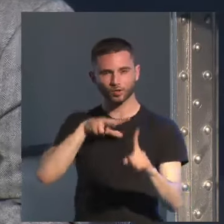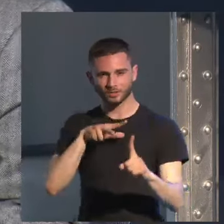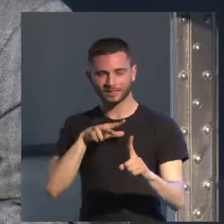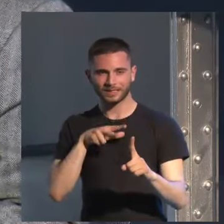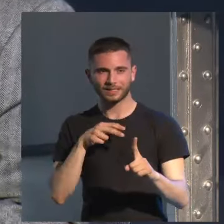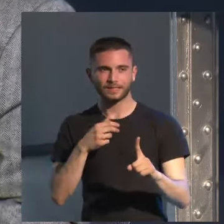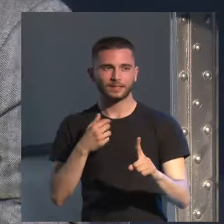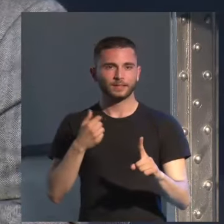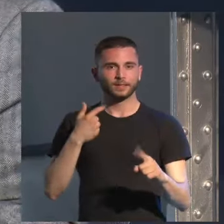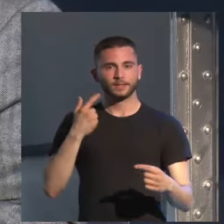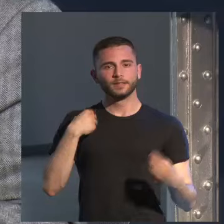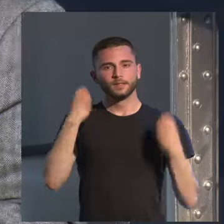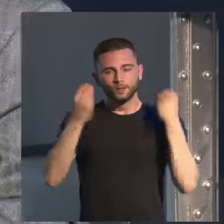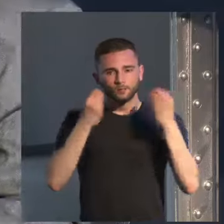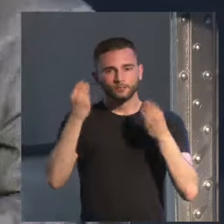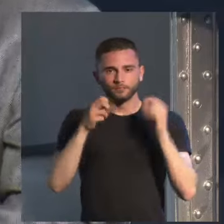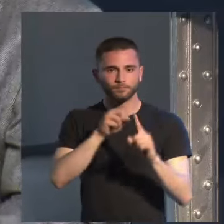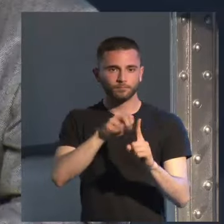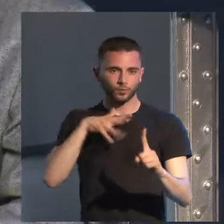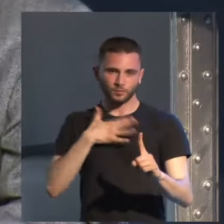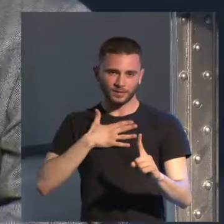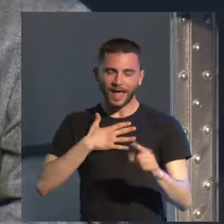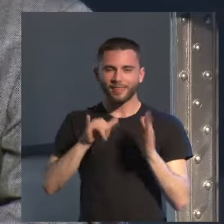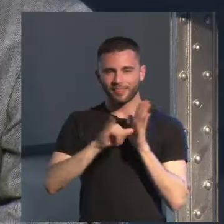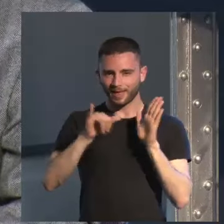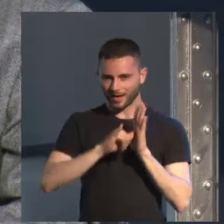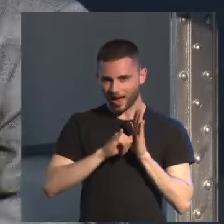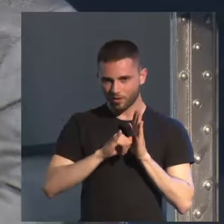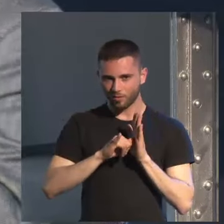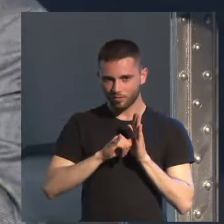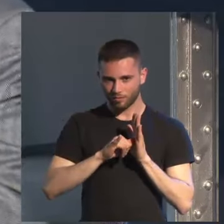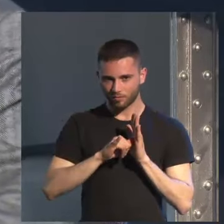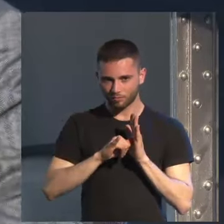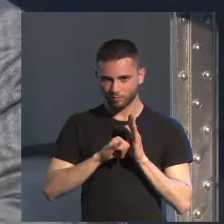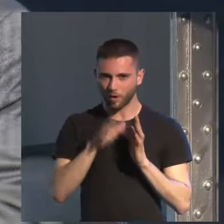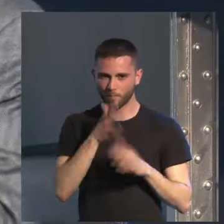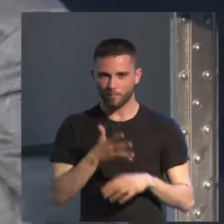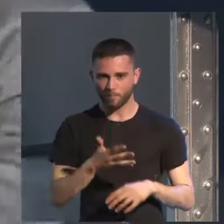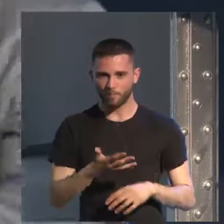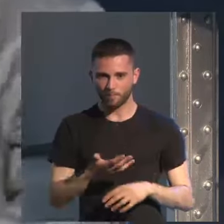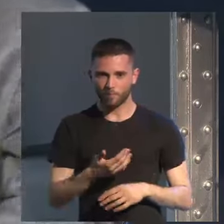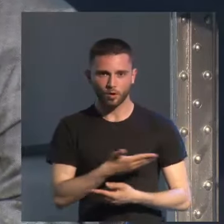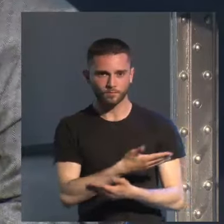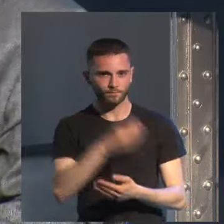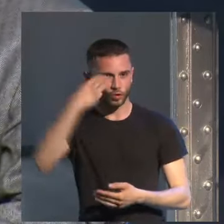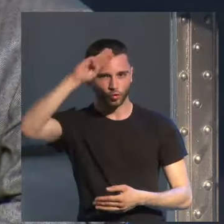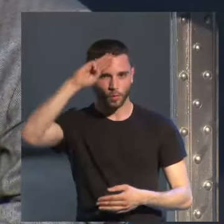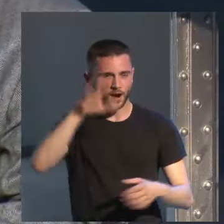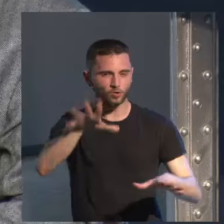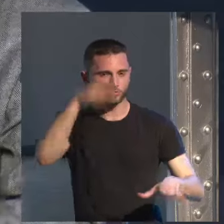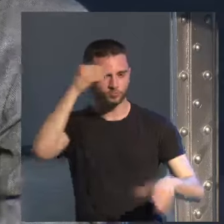que creo que es una perspectiva bastante cercana a la percepción que tienen la mayoría de los cubanos